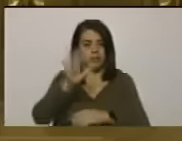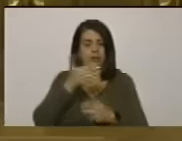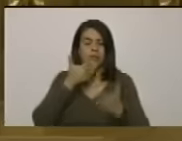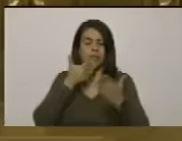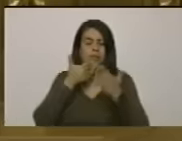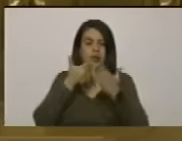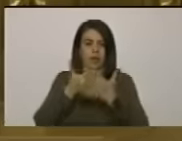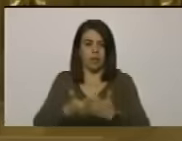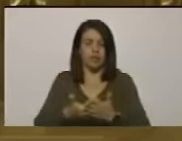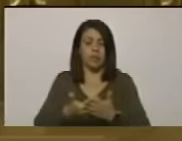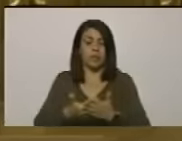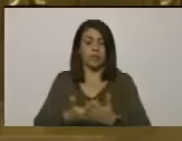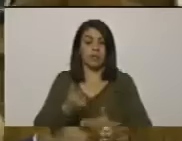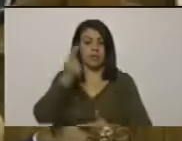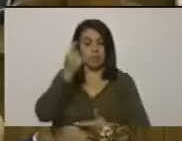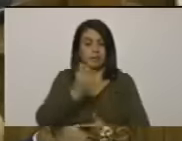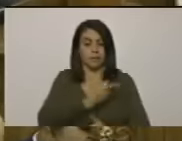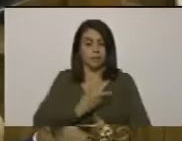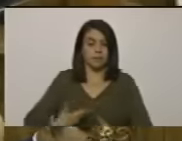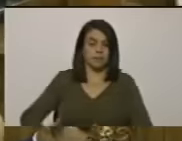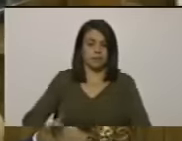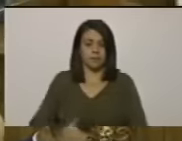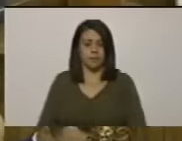Muchísimas gracias señor presidente.